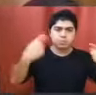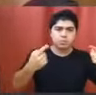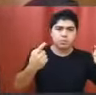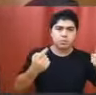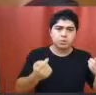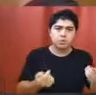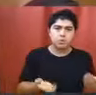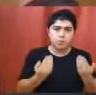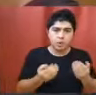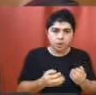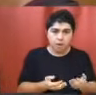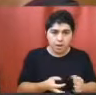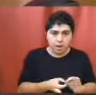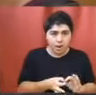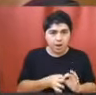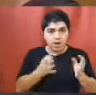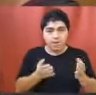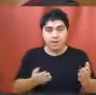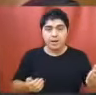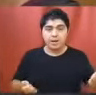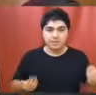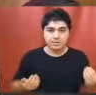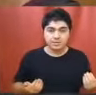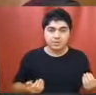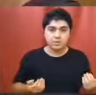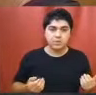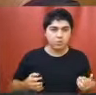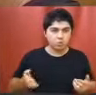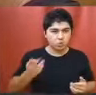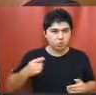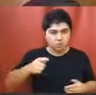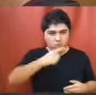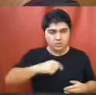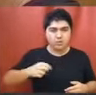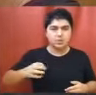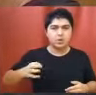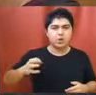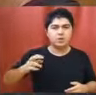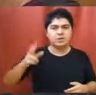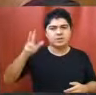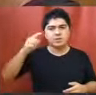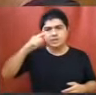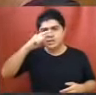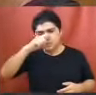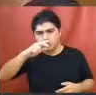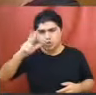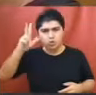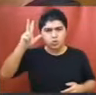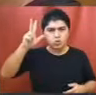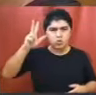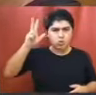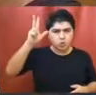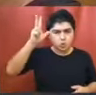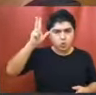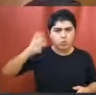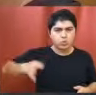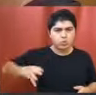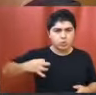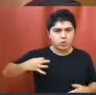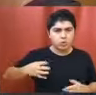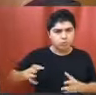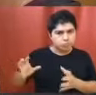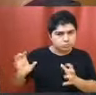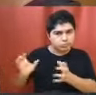nosotros que venimos desde hace 8 años, 7 años en este Consejo Liberante desde la oposición,